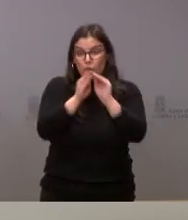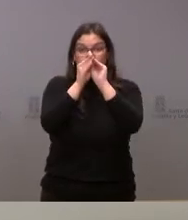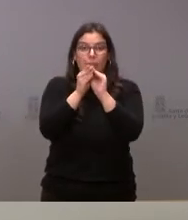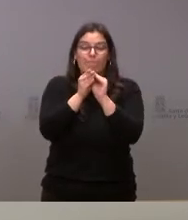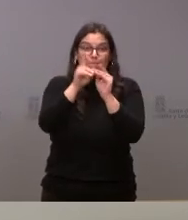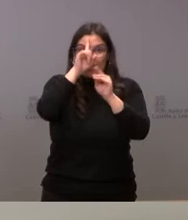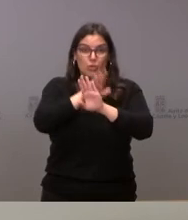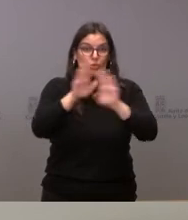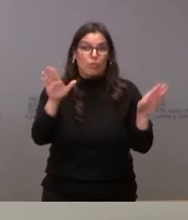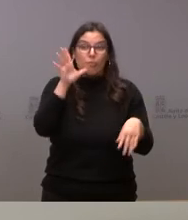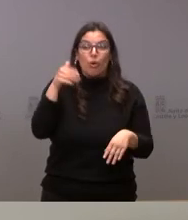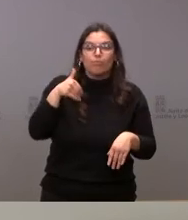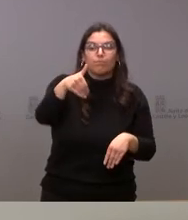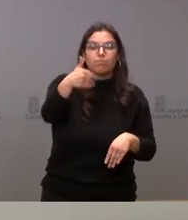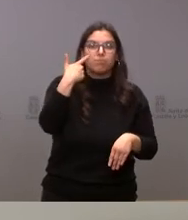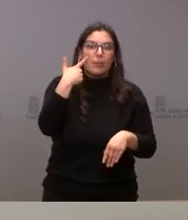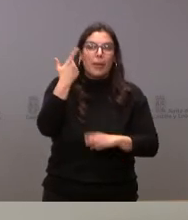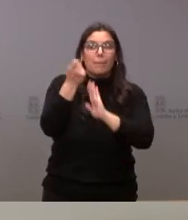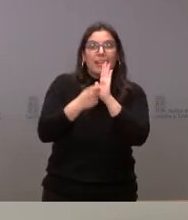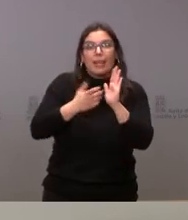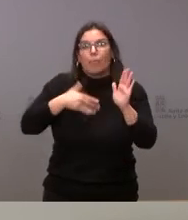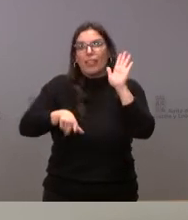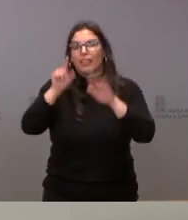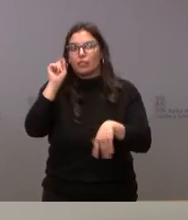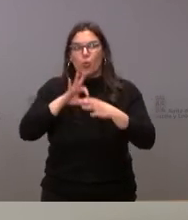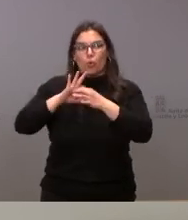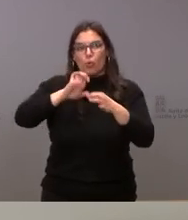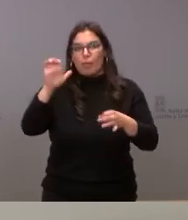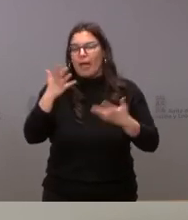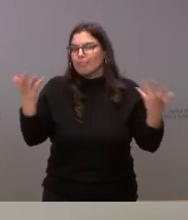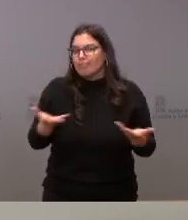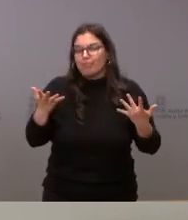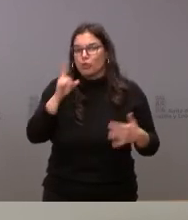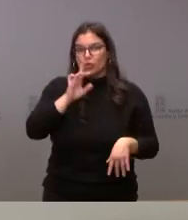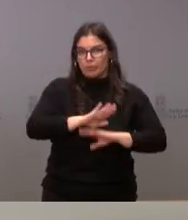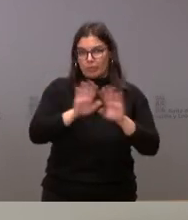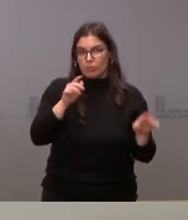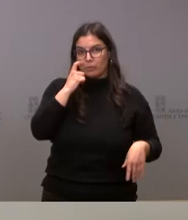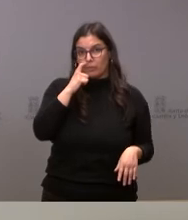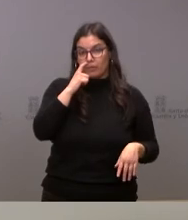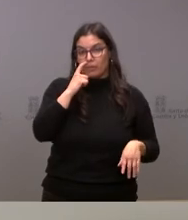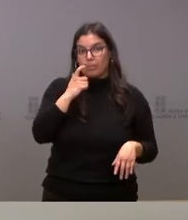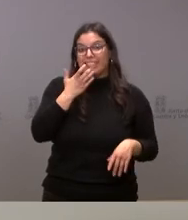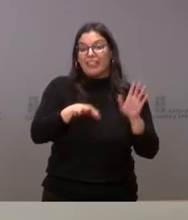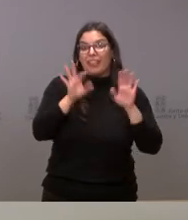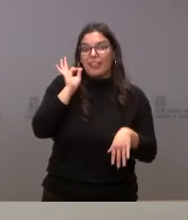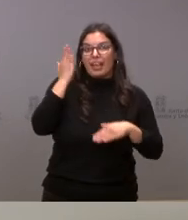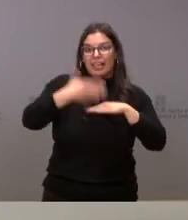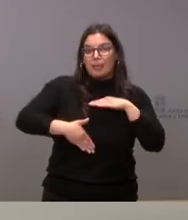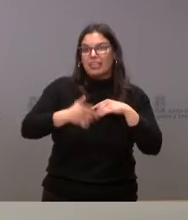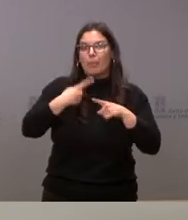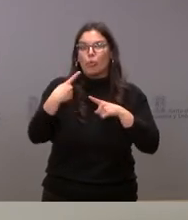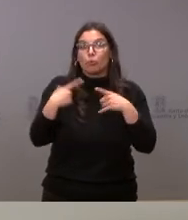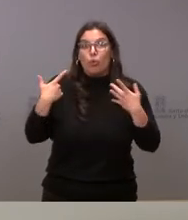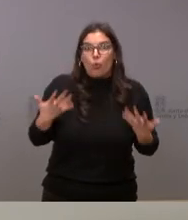sabemos cuáles son las medidas que hipotéticamente pueda tomar la Unión Europea, a qué productos afectará y, por tanto, cuál